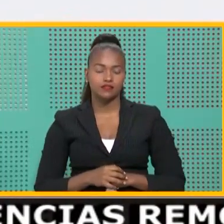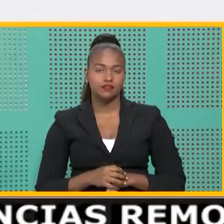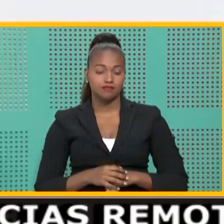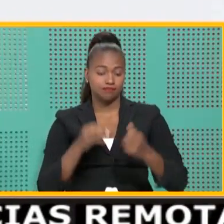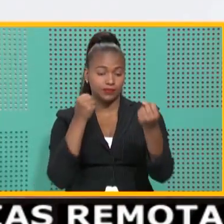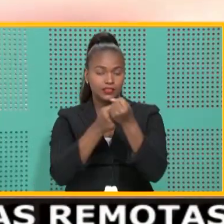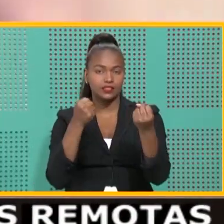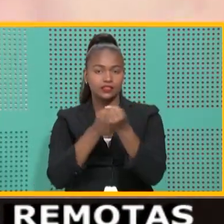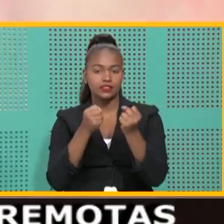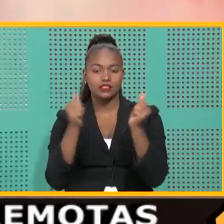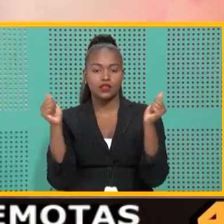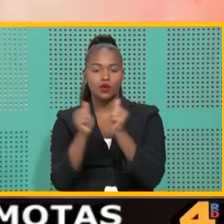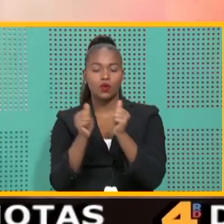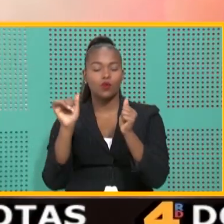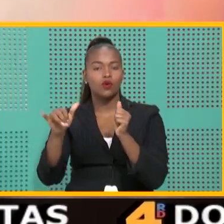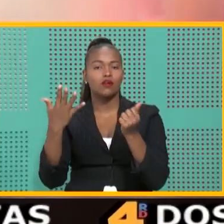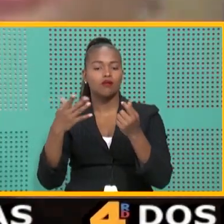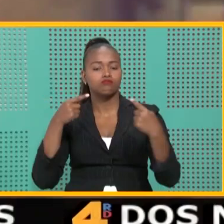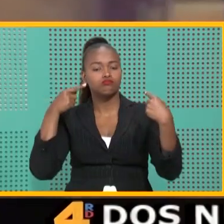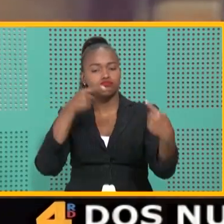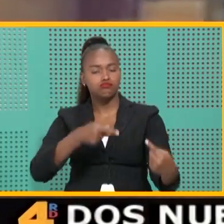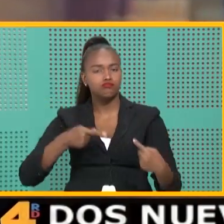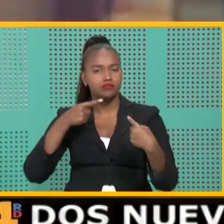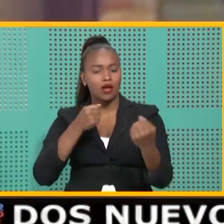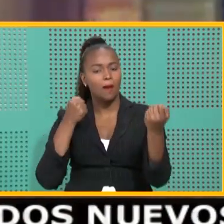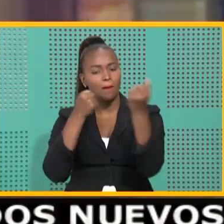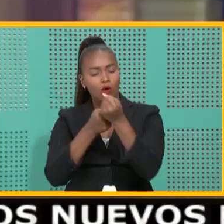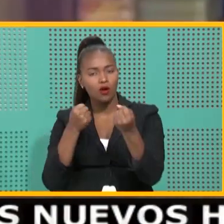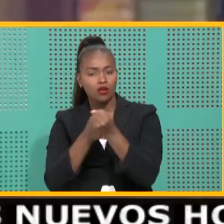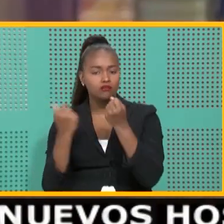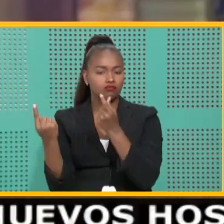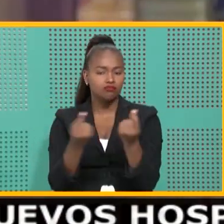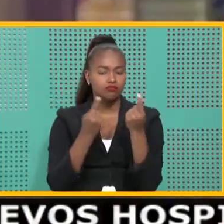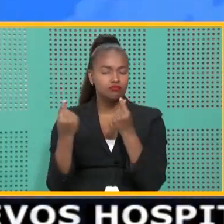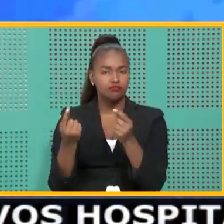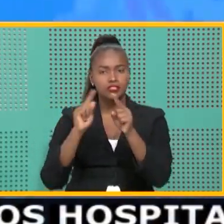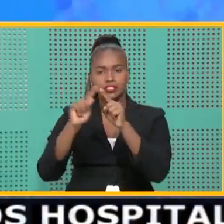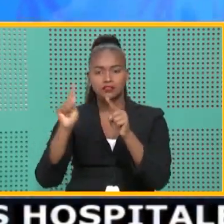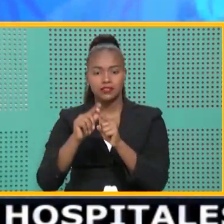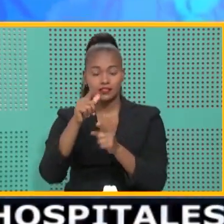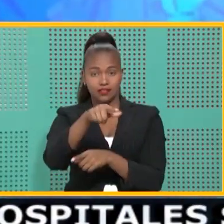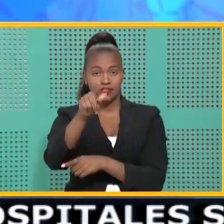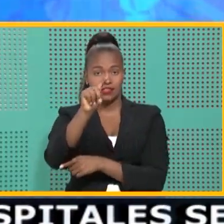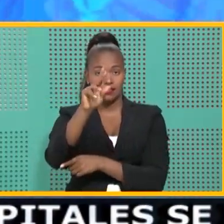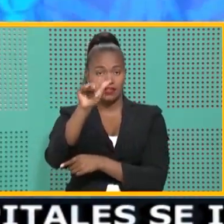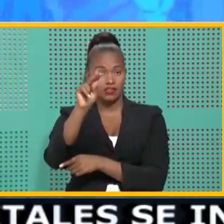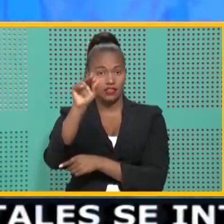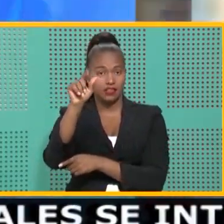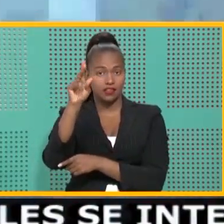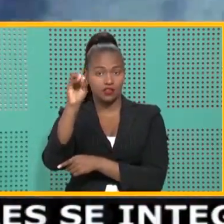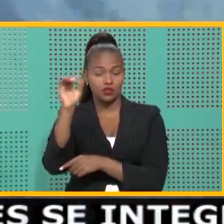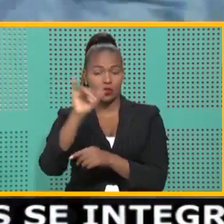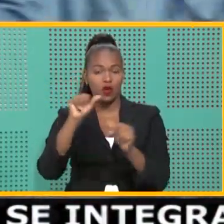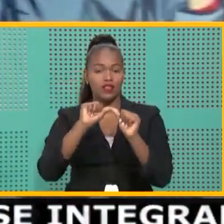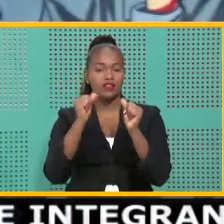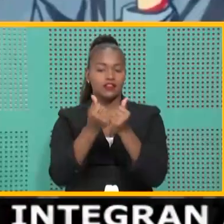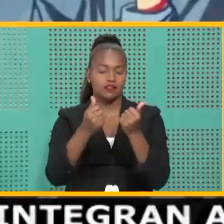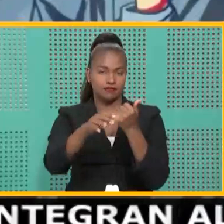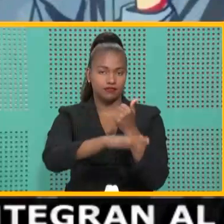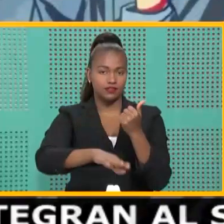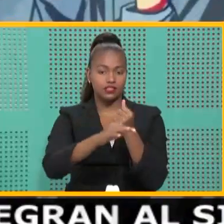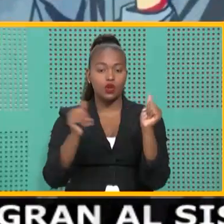Colaboró con el Patricio a la causa libertadora apoyando las actividades de los trinitarios y de la sociedad la filantrópica.